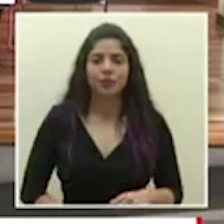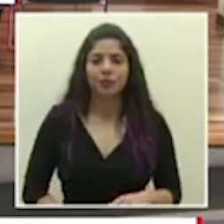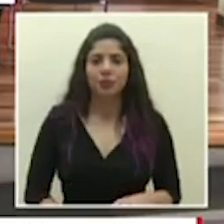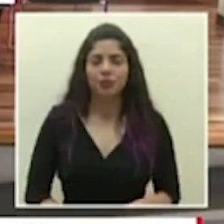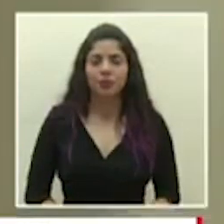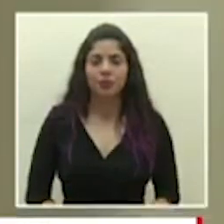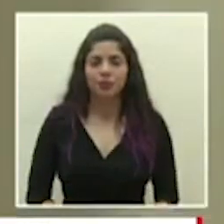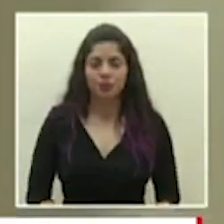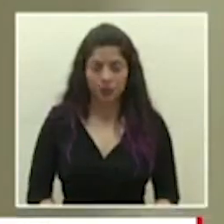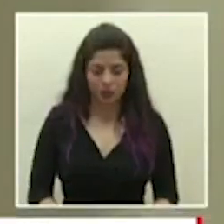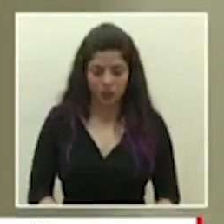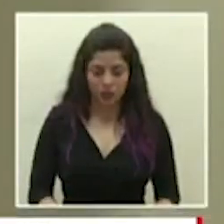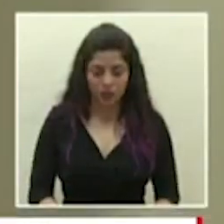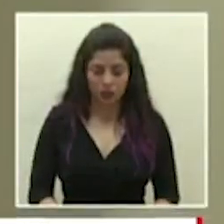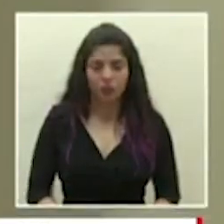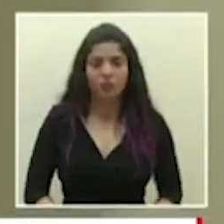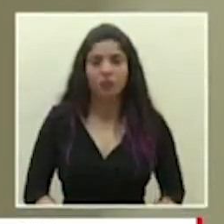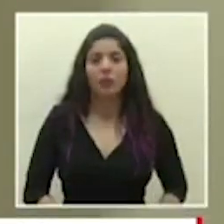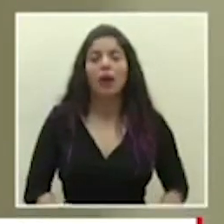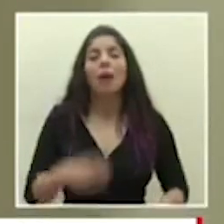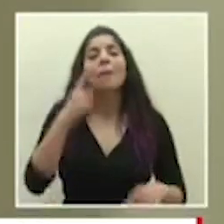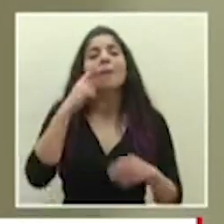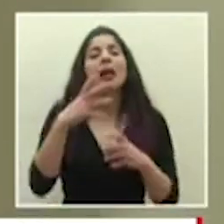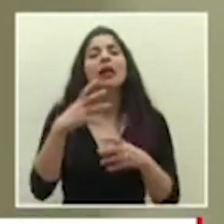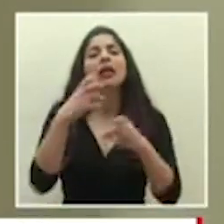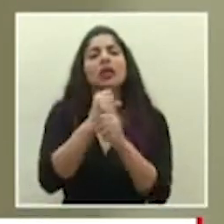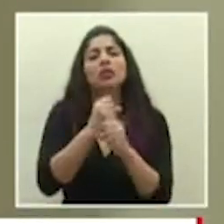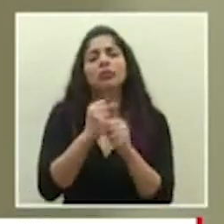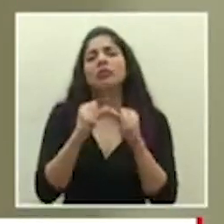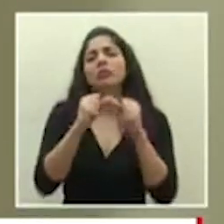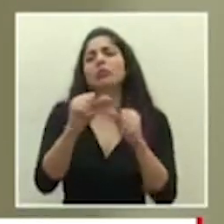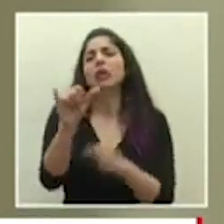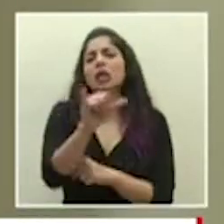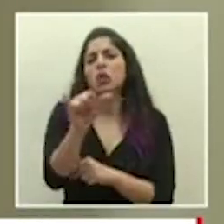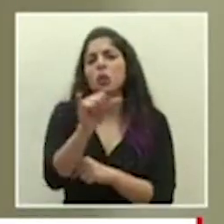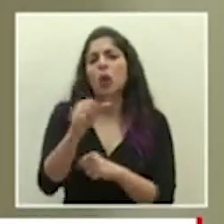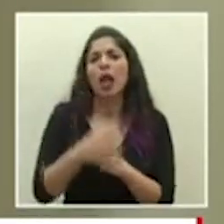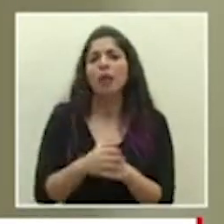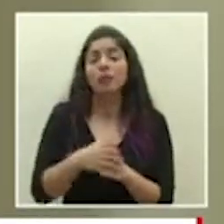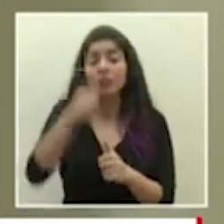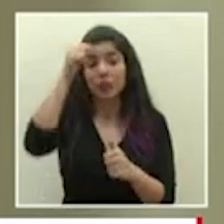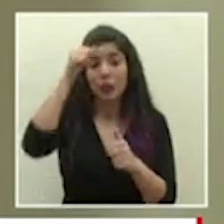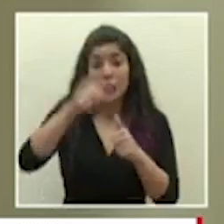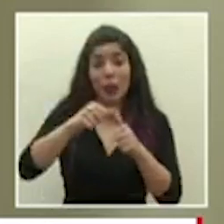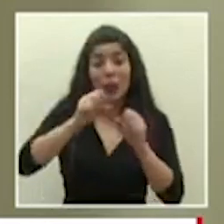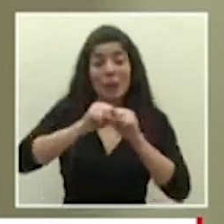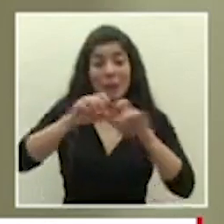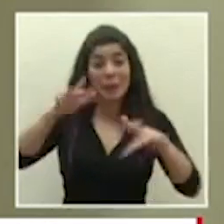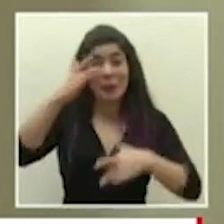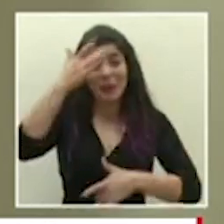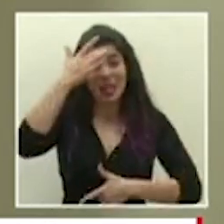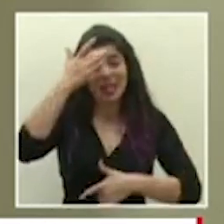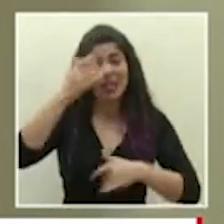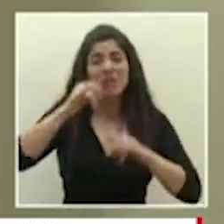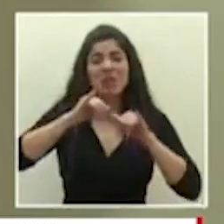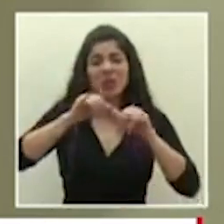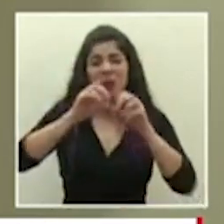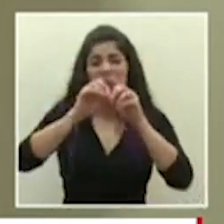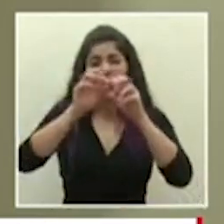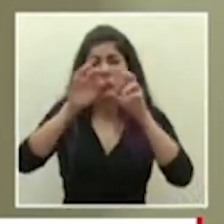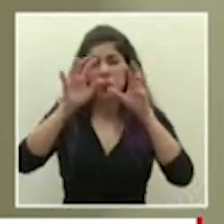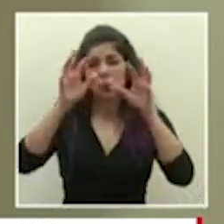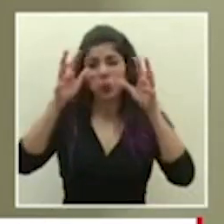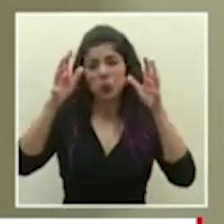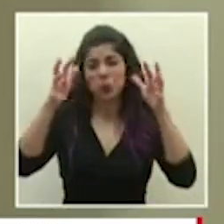Para ponerlo corto seguimos igual recordemos que esta pandemia sigue brotando y